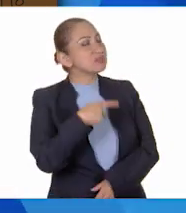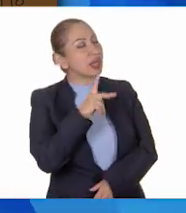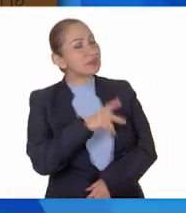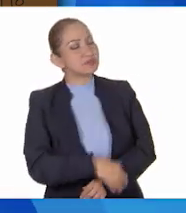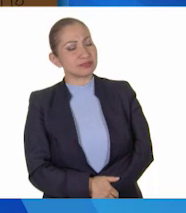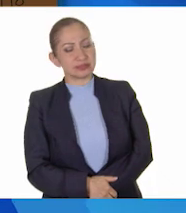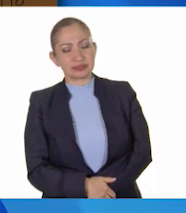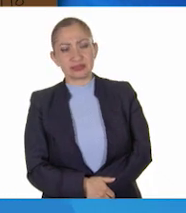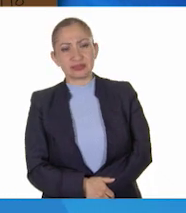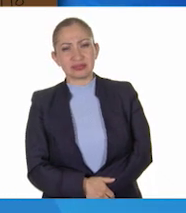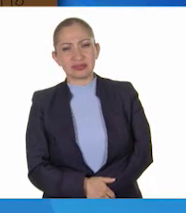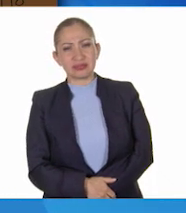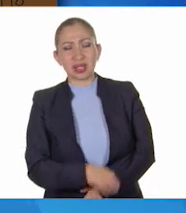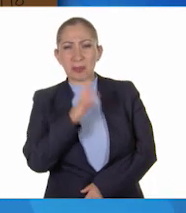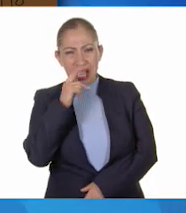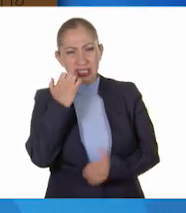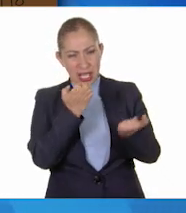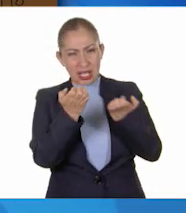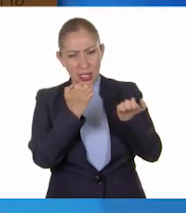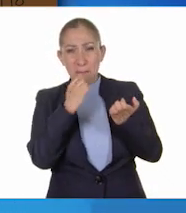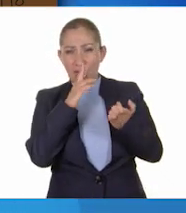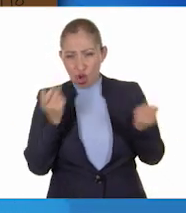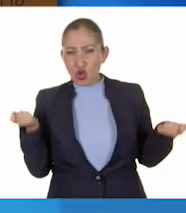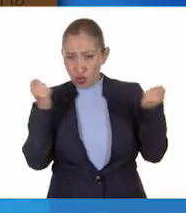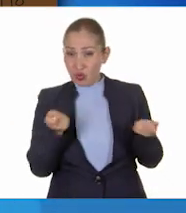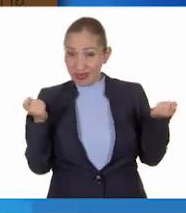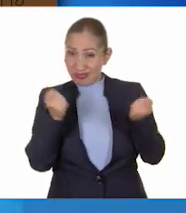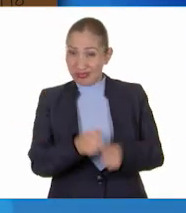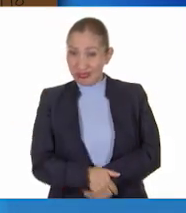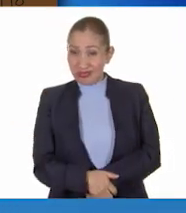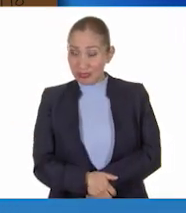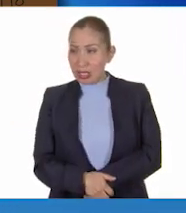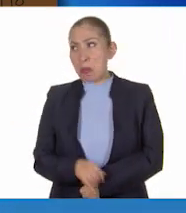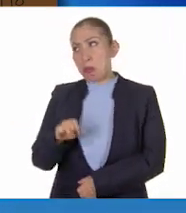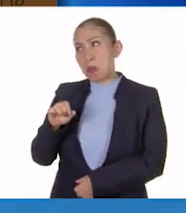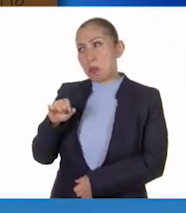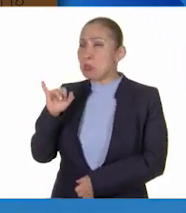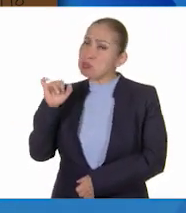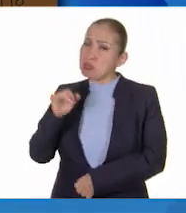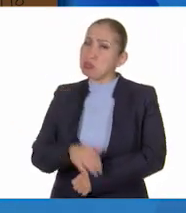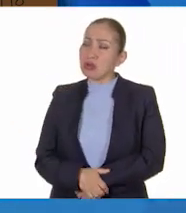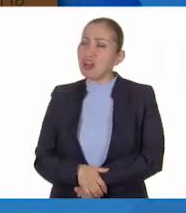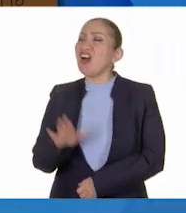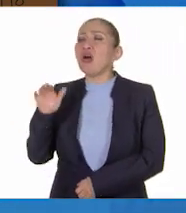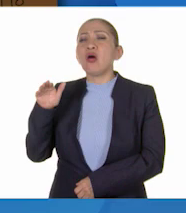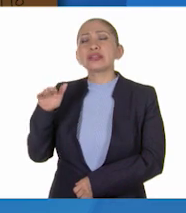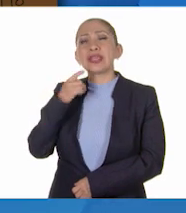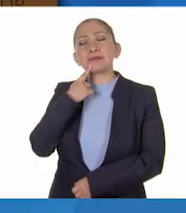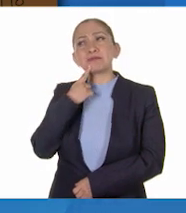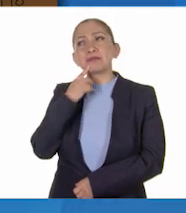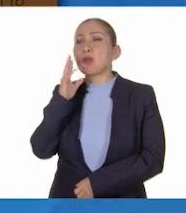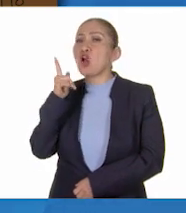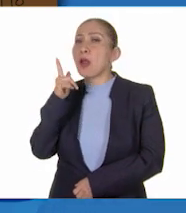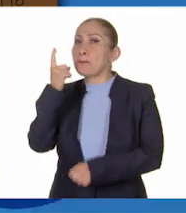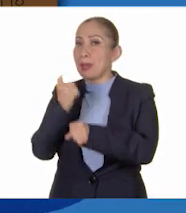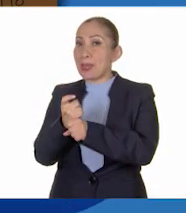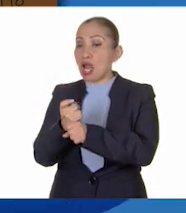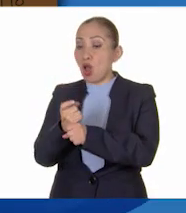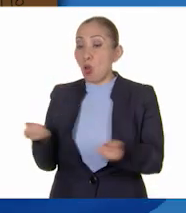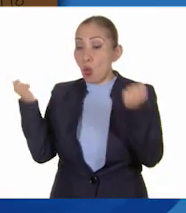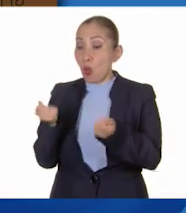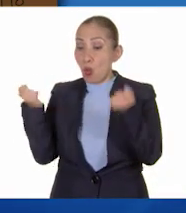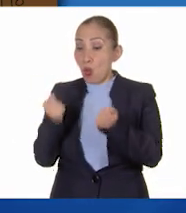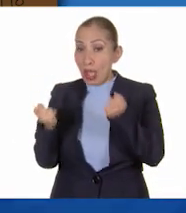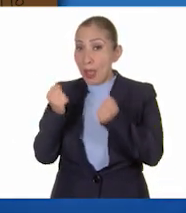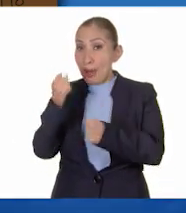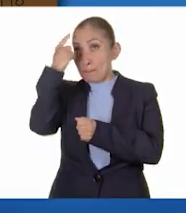¿no hacemos más ejercicios y saltamos a la cuerda? Eso sí. Oye, ¿y si vamos primero y saltamos a